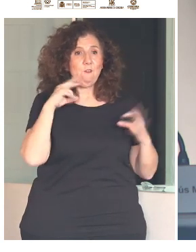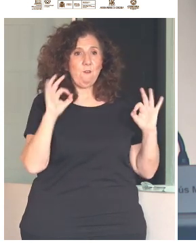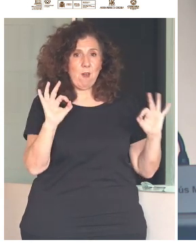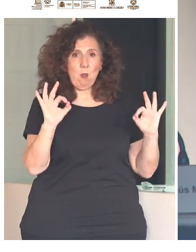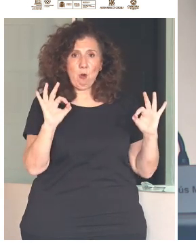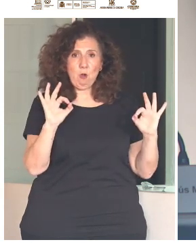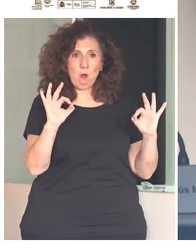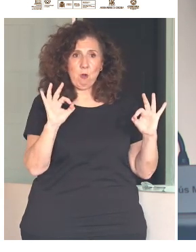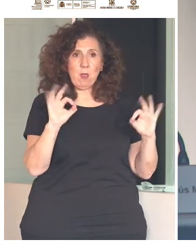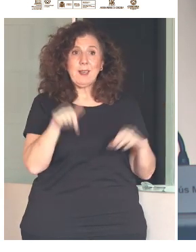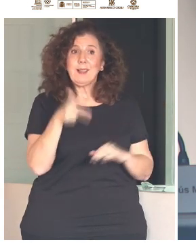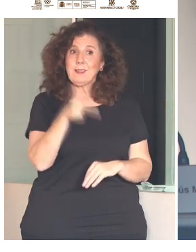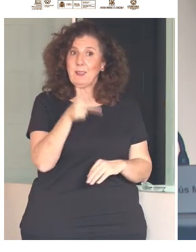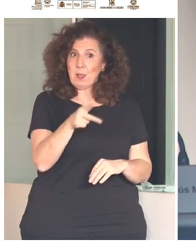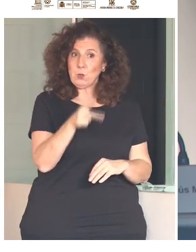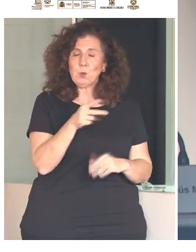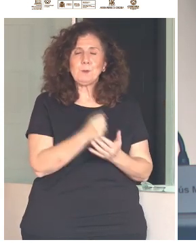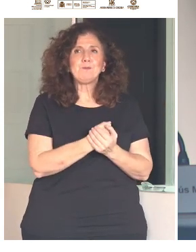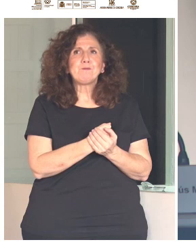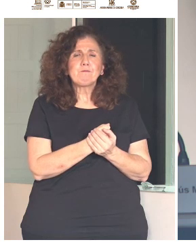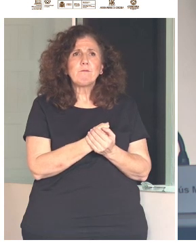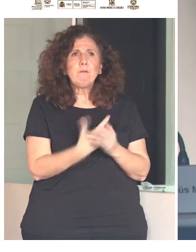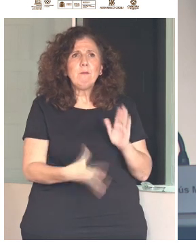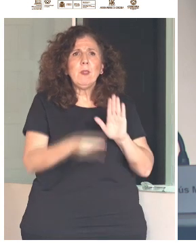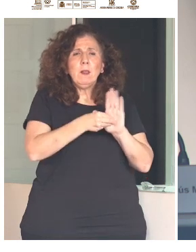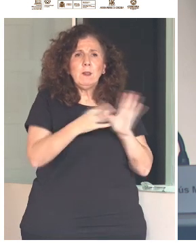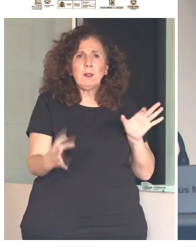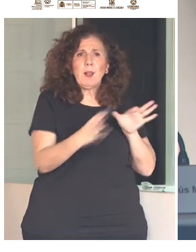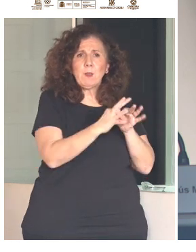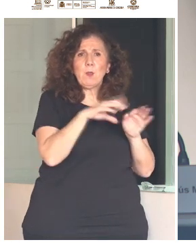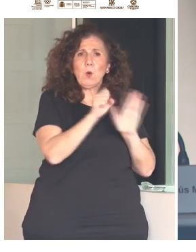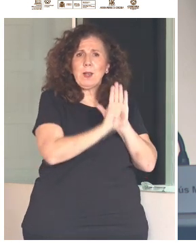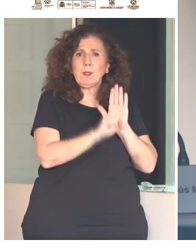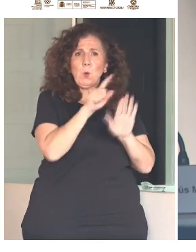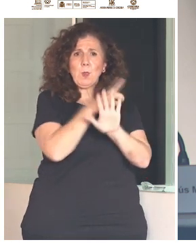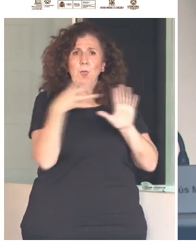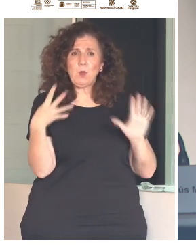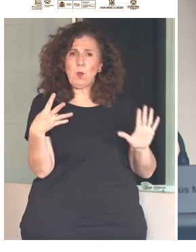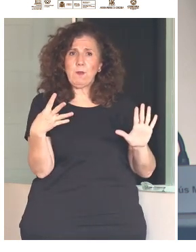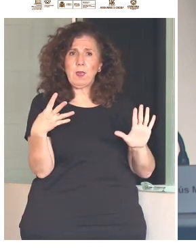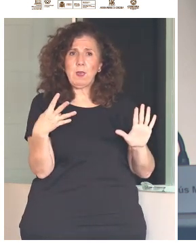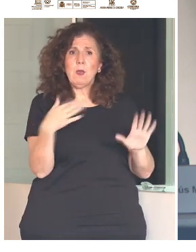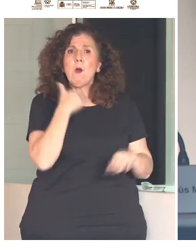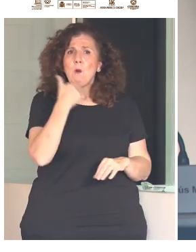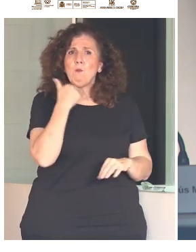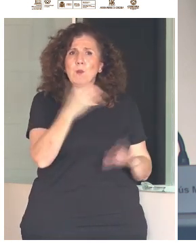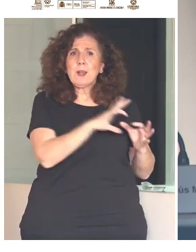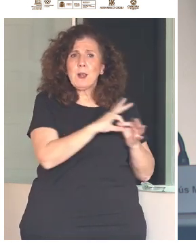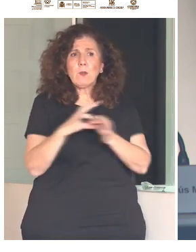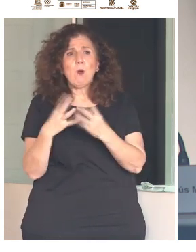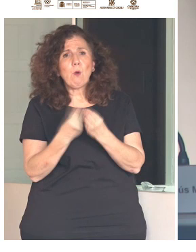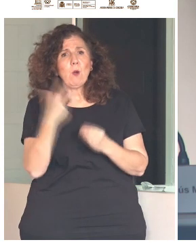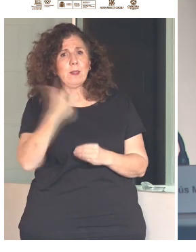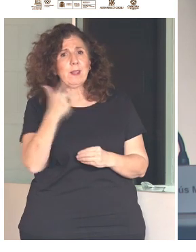derecho, amparado en el artículo 19 de la Convención, está muy arraigado con el derecho internacional de los derechos humanos,